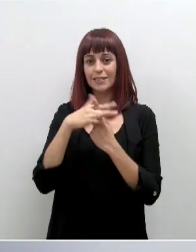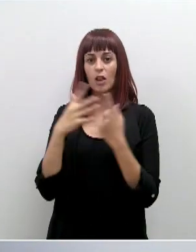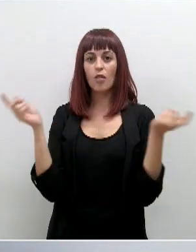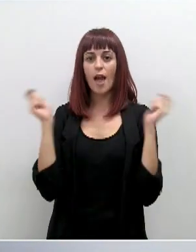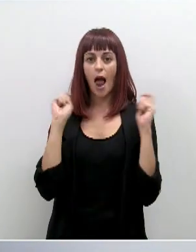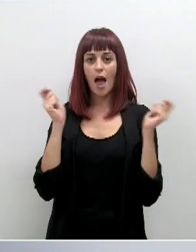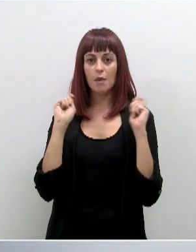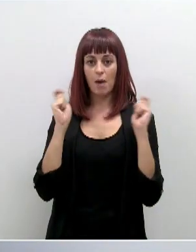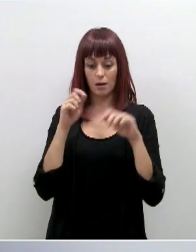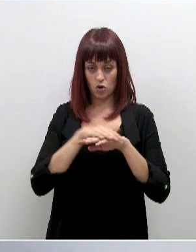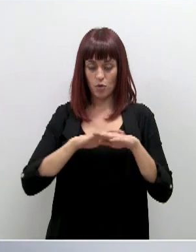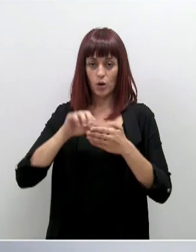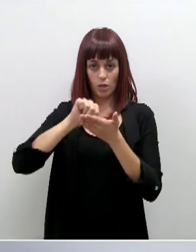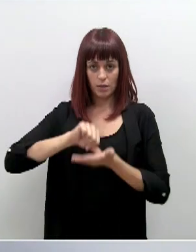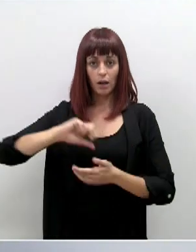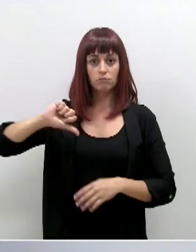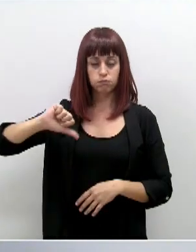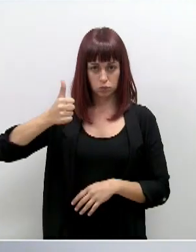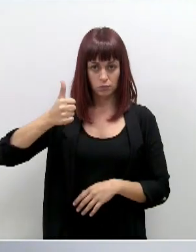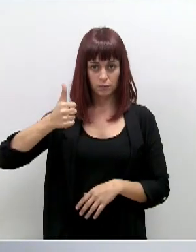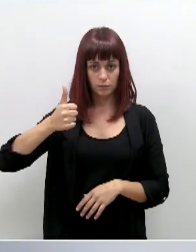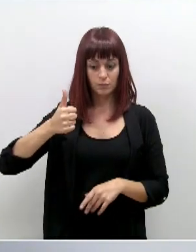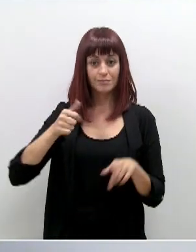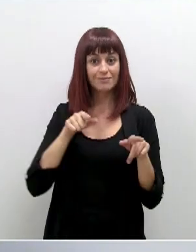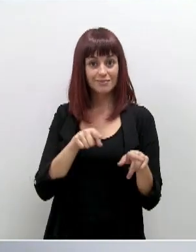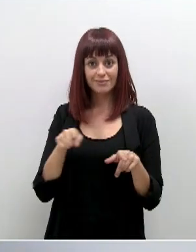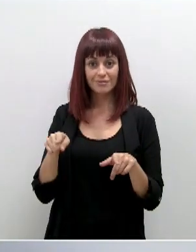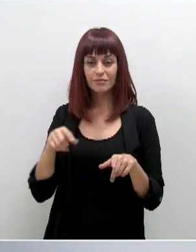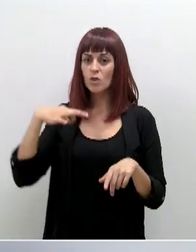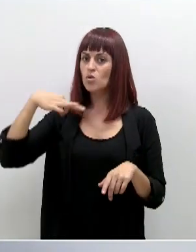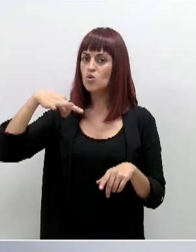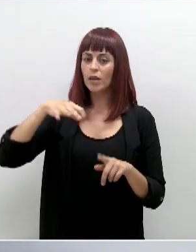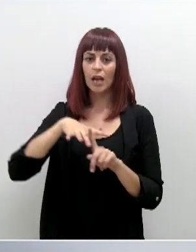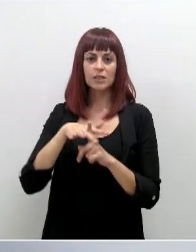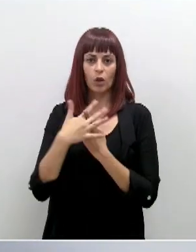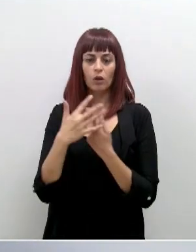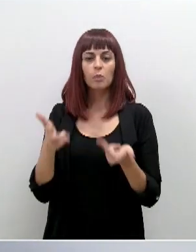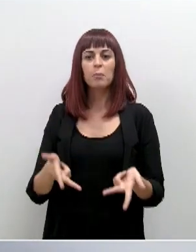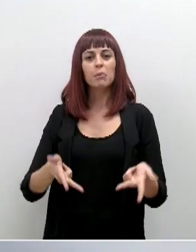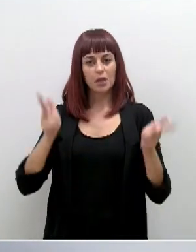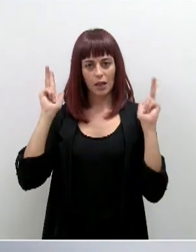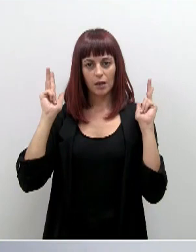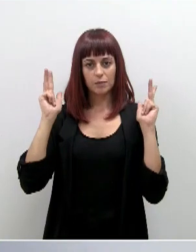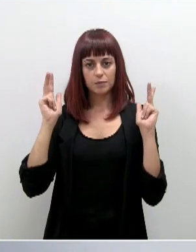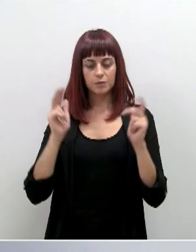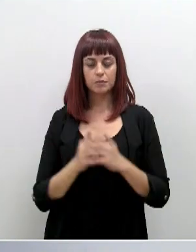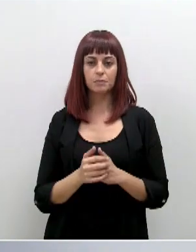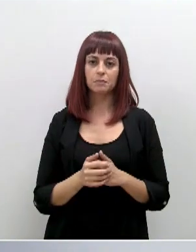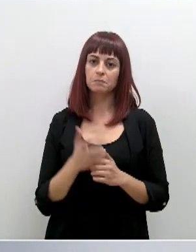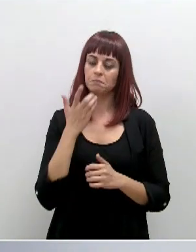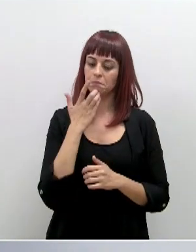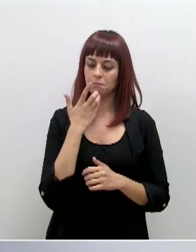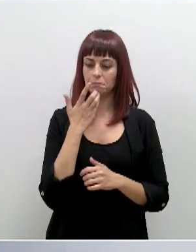aprobado por el Gobierno central. Esas son las únicas circunstancias en las que se permite. No se permite